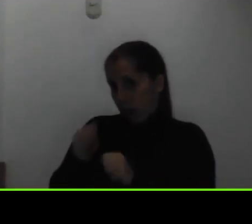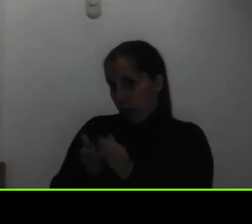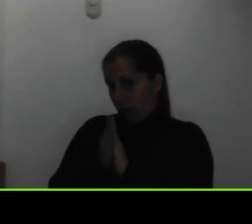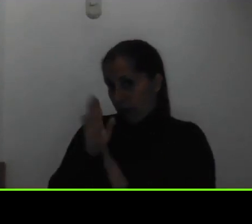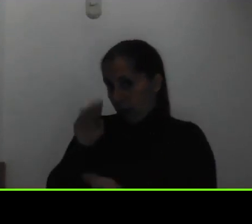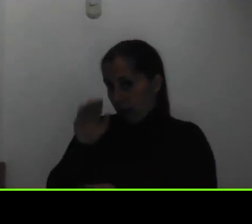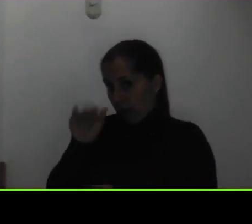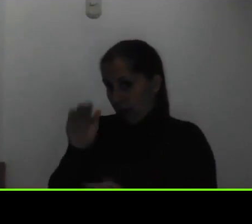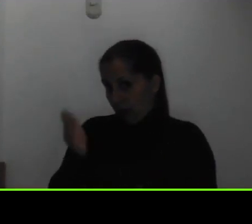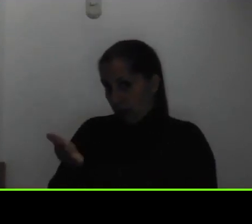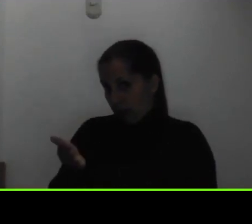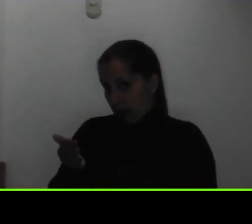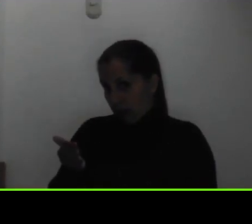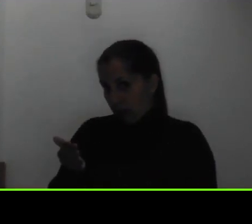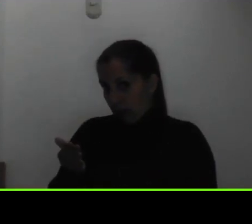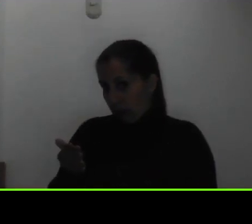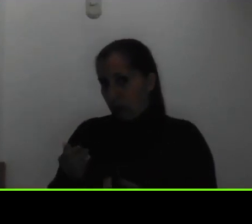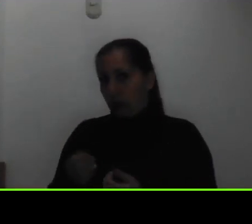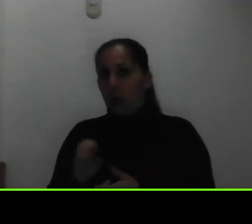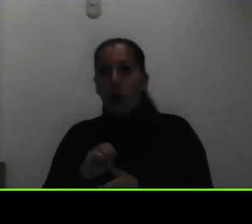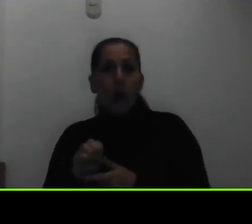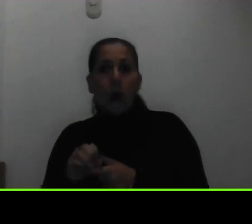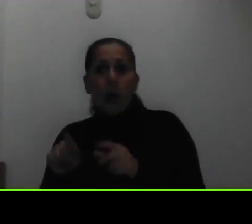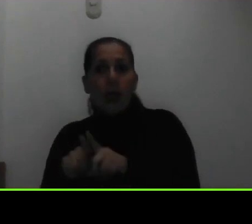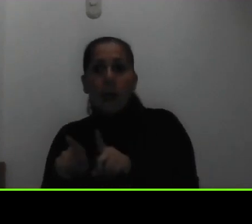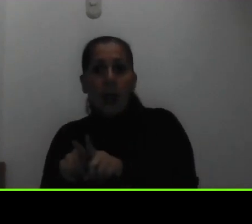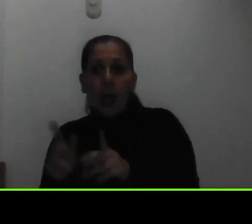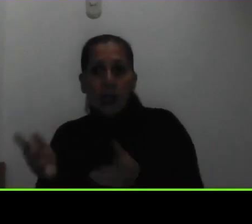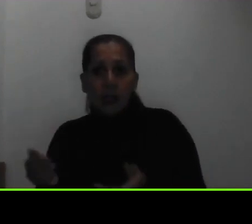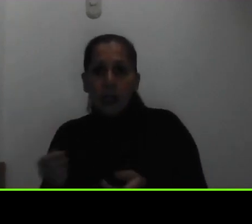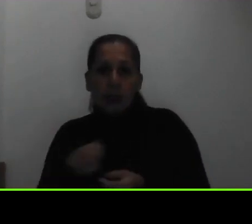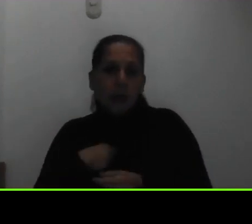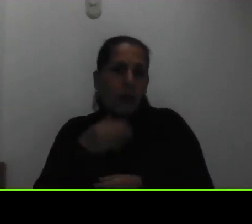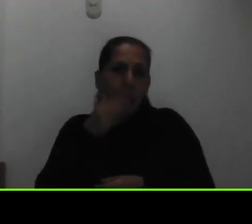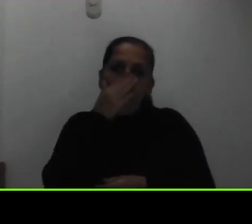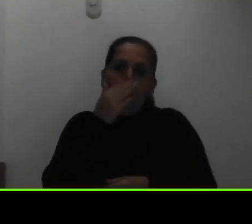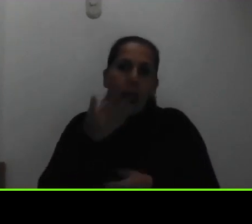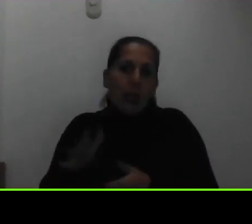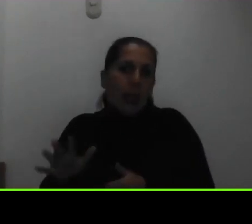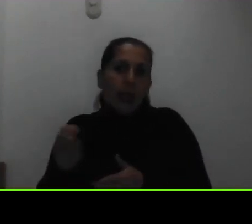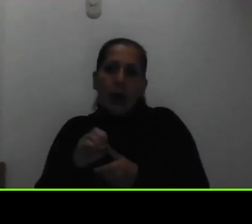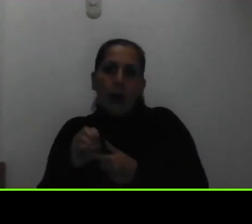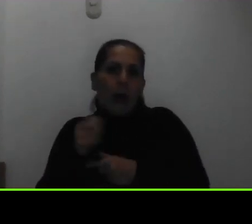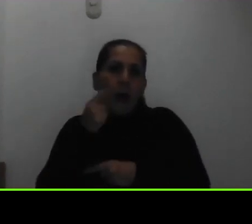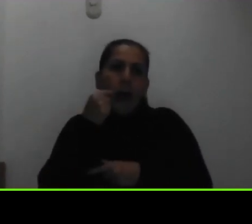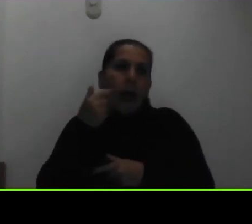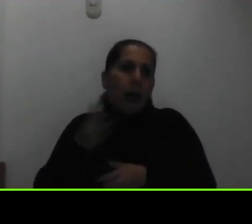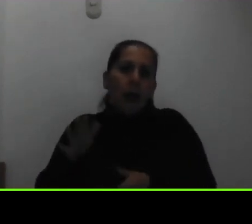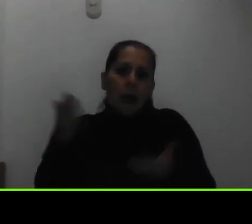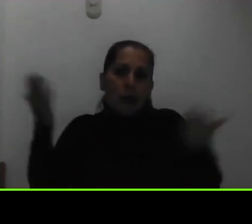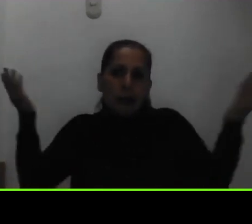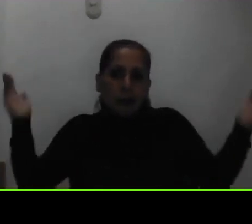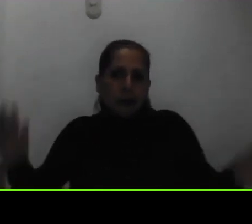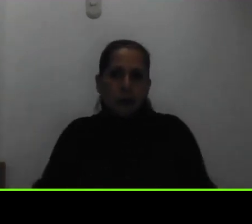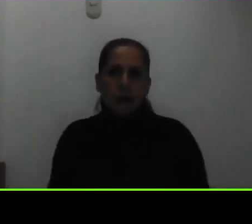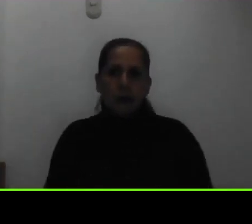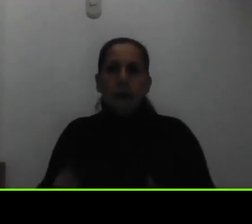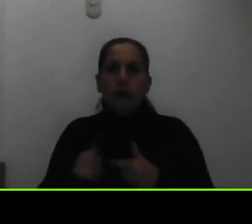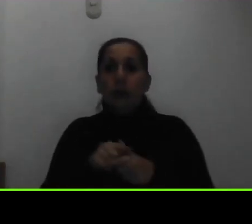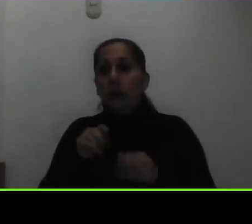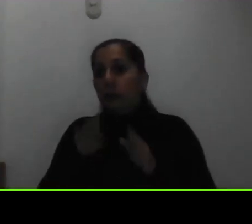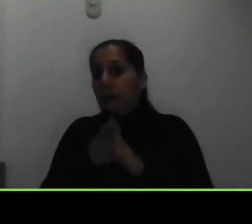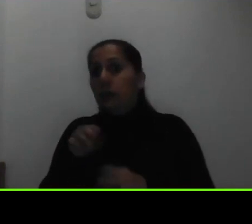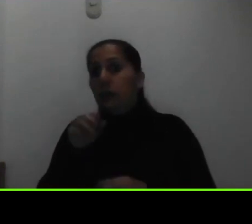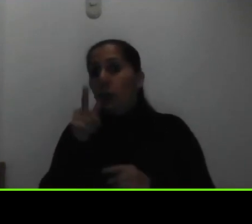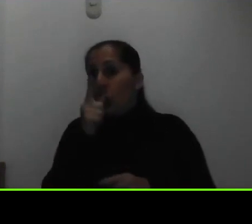la situación de hermanas o mamá e hija o papá e hijo entonces preguntan si más de una persona